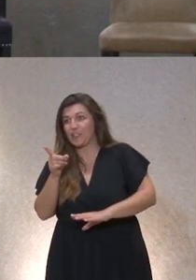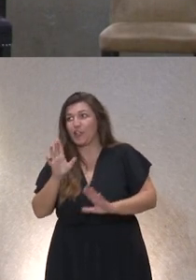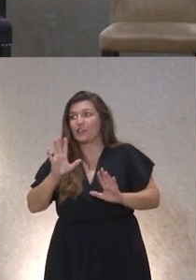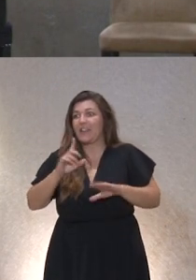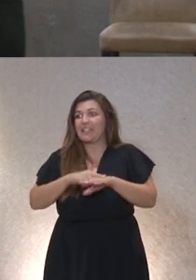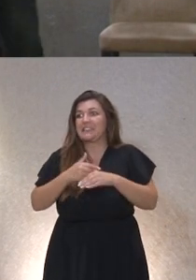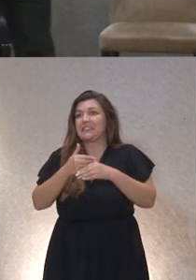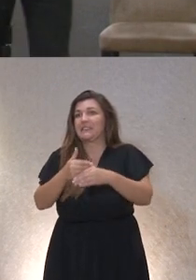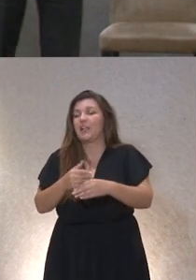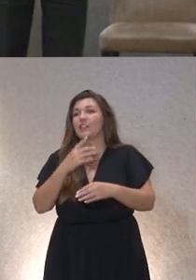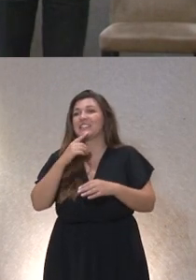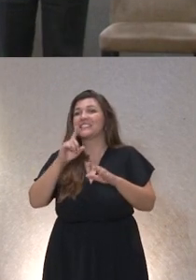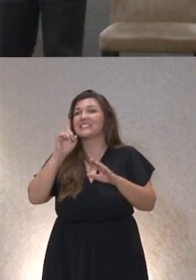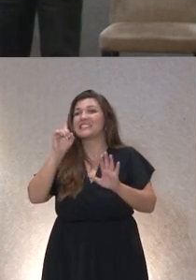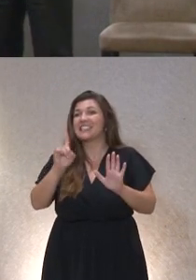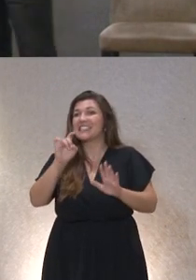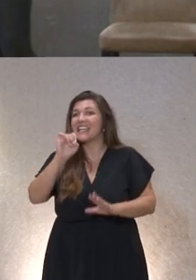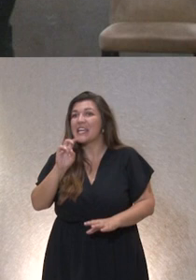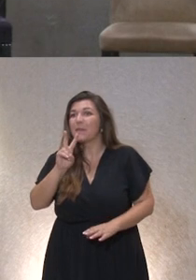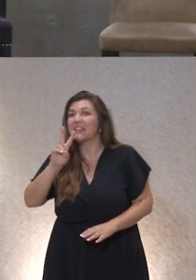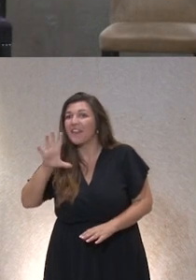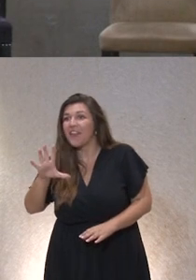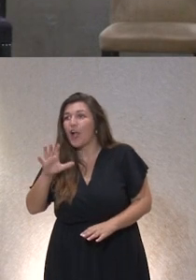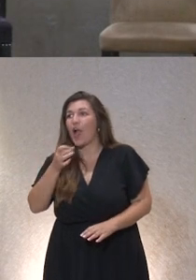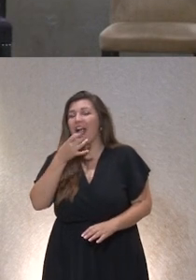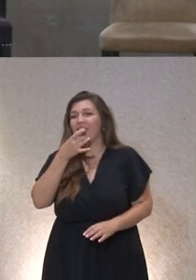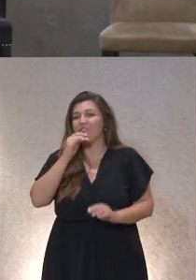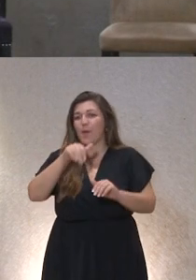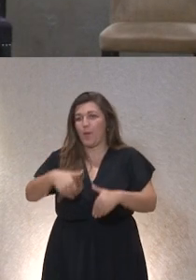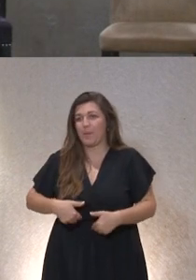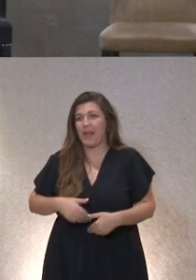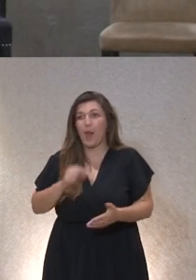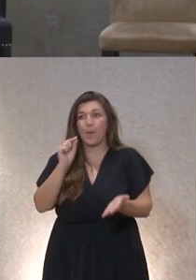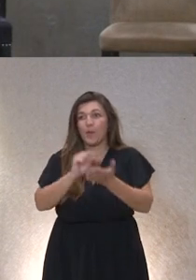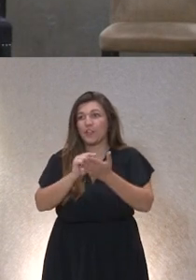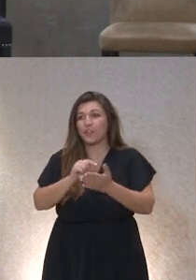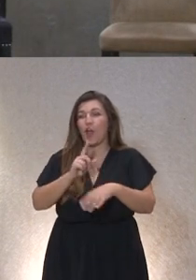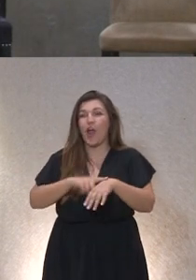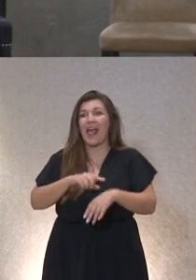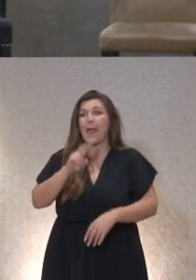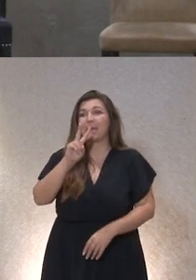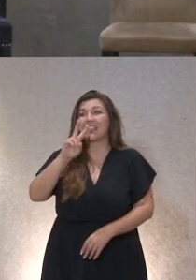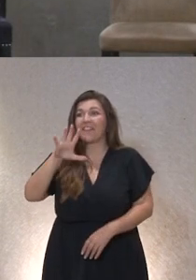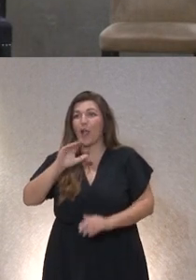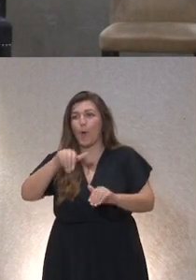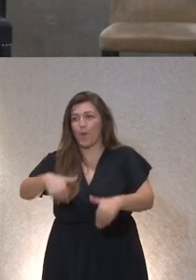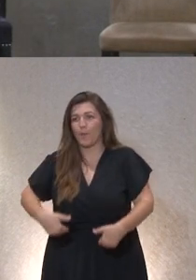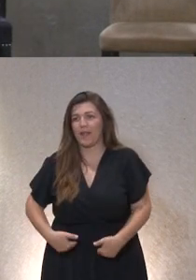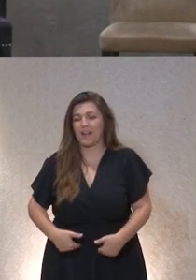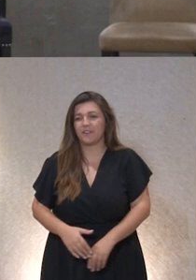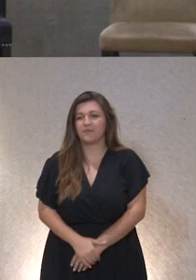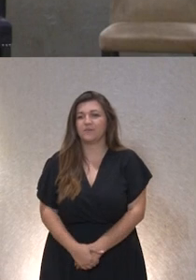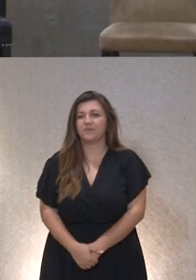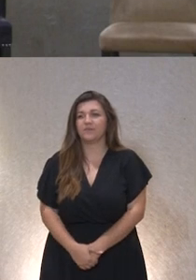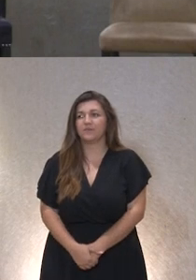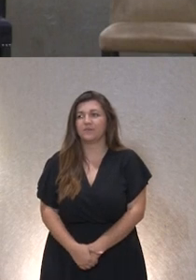hay 25 la vuelta del café vale vamos a tomar un cafetín muy rápido y hay 25 volvemos ¿qué